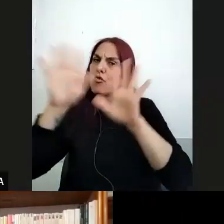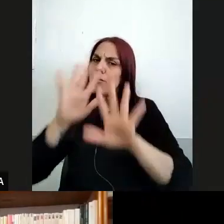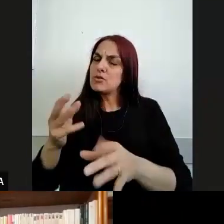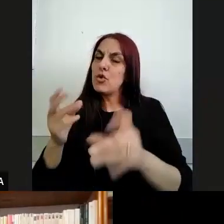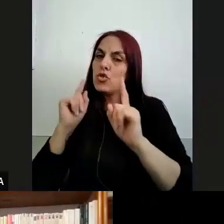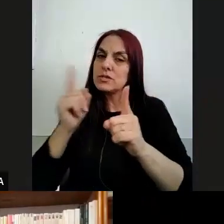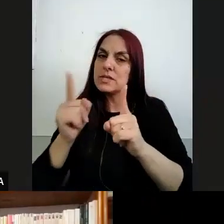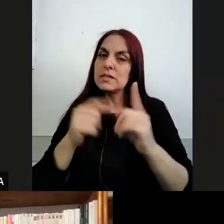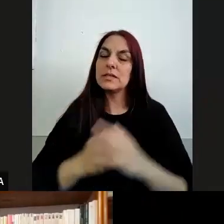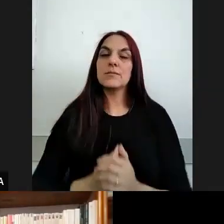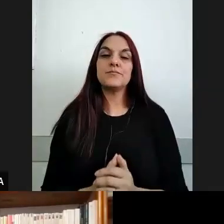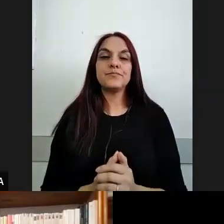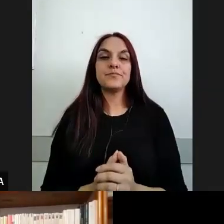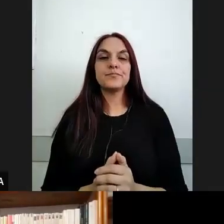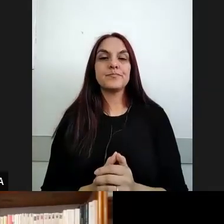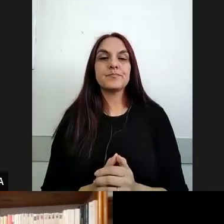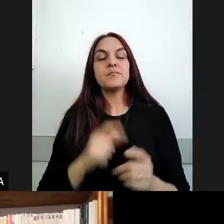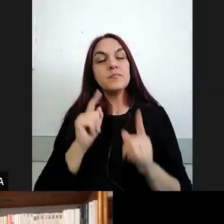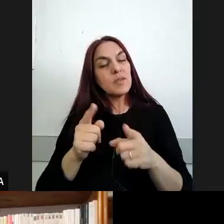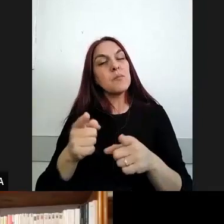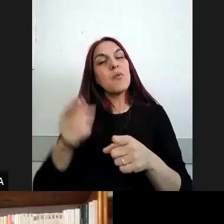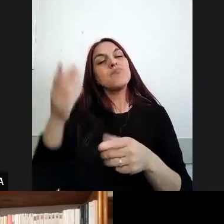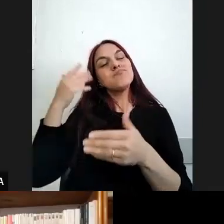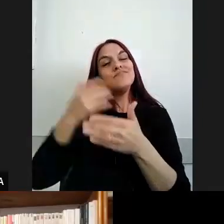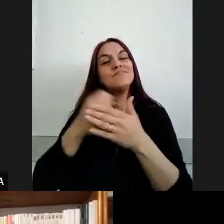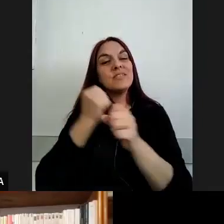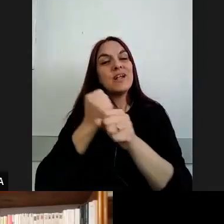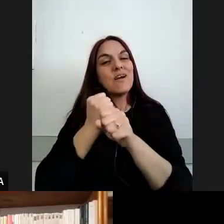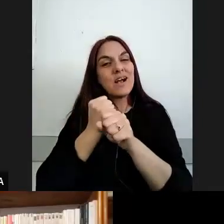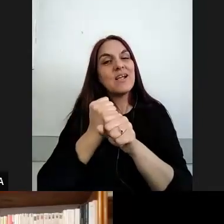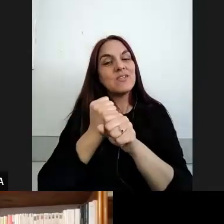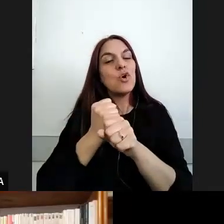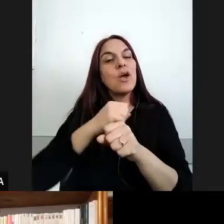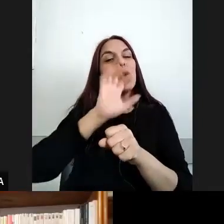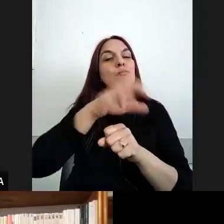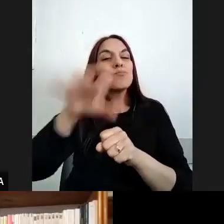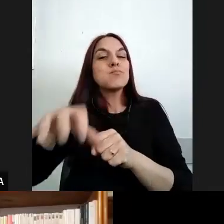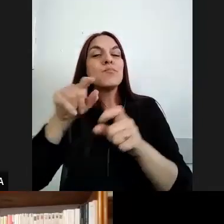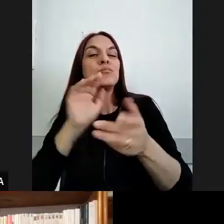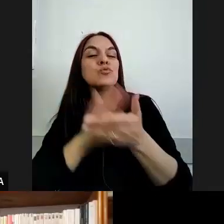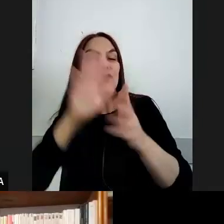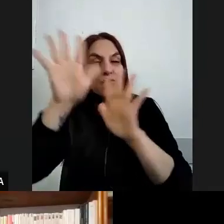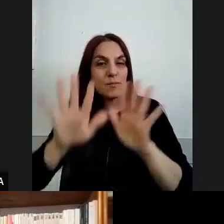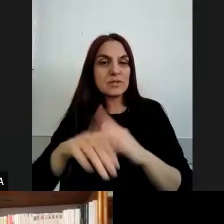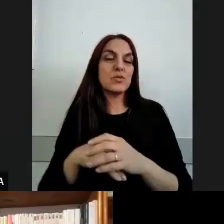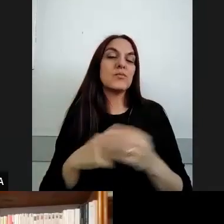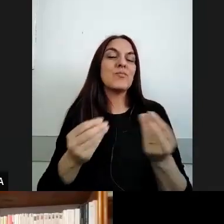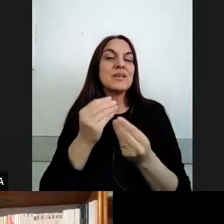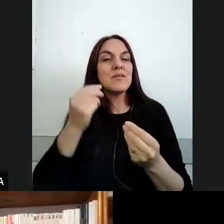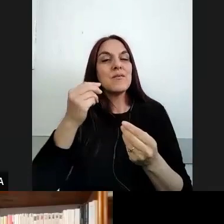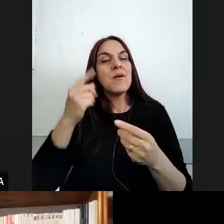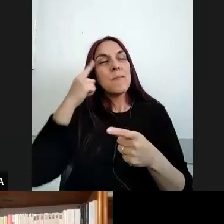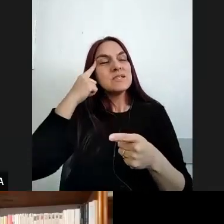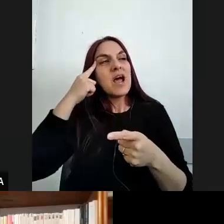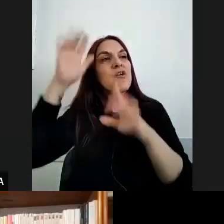que digamos que se vienen trabajando también en espacios de formación ¿no? poder pensar que las migraciones son un contenido de